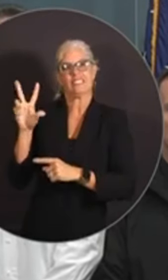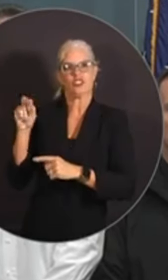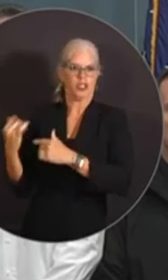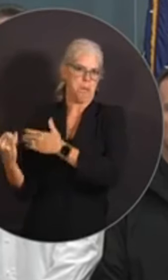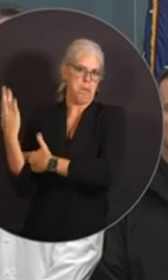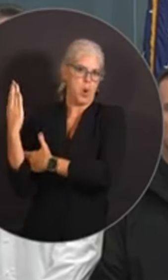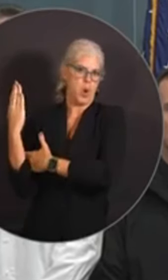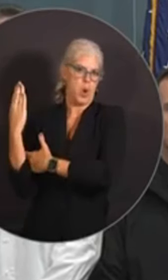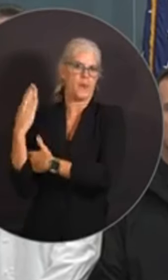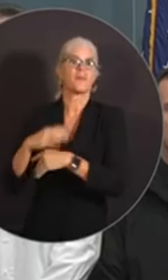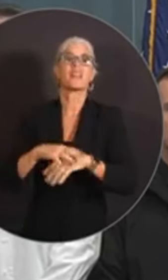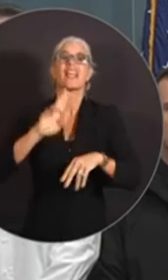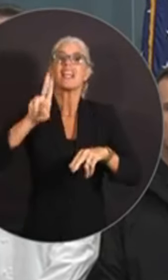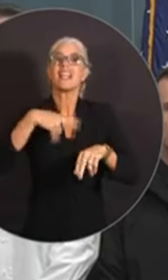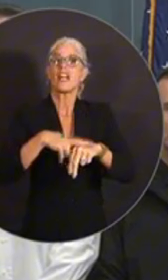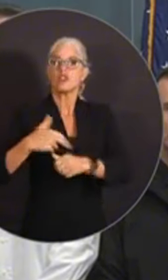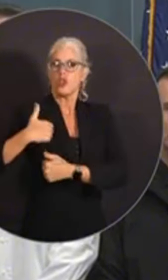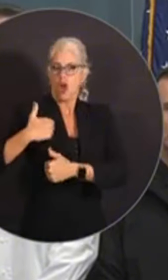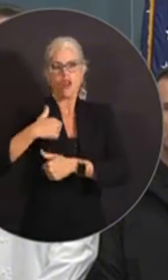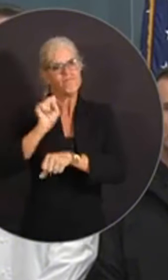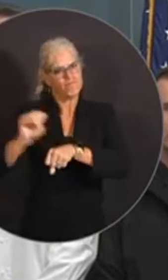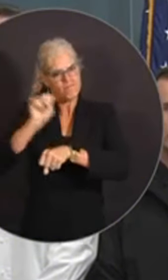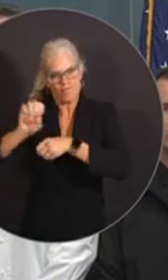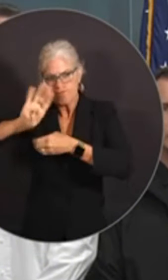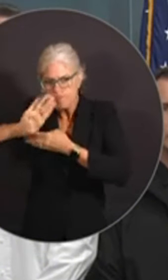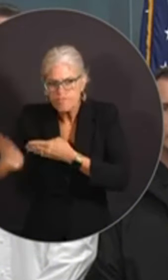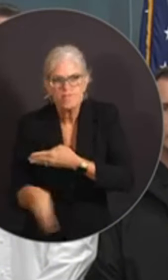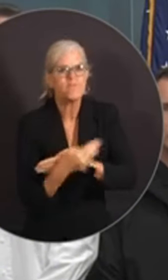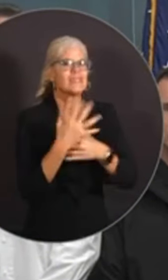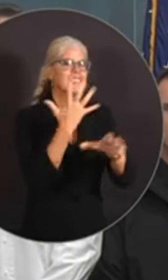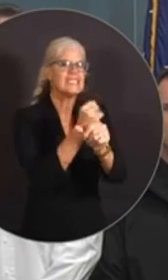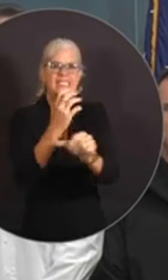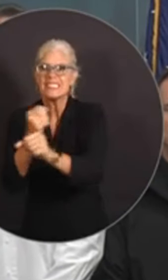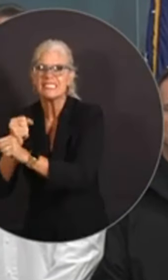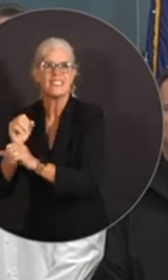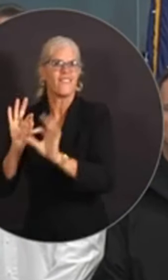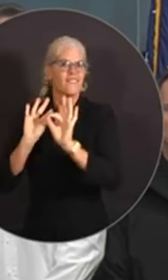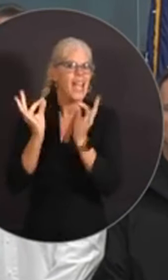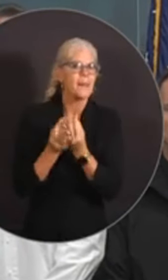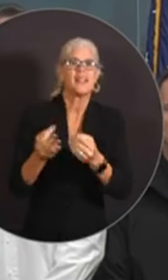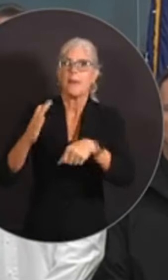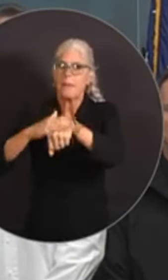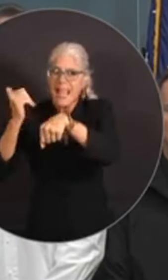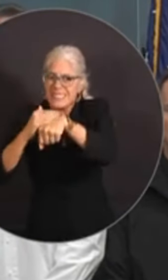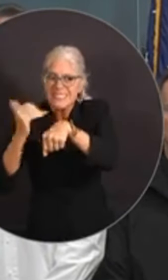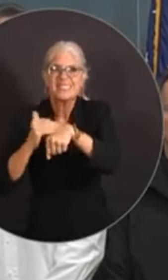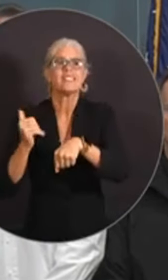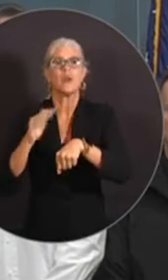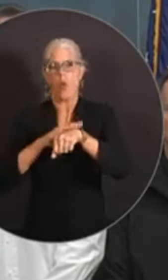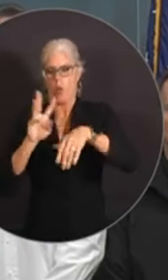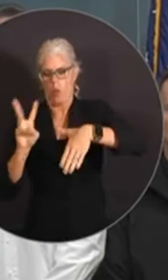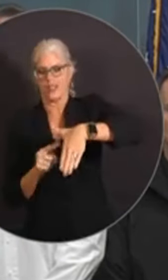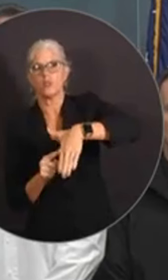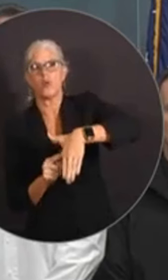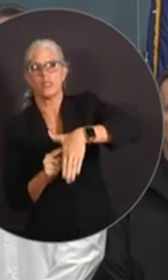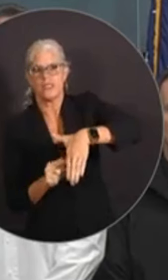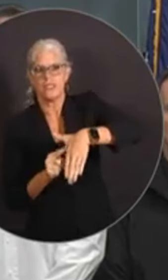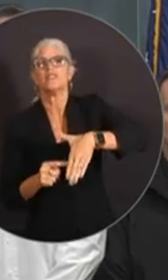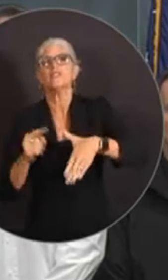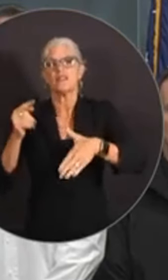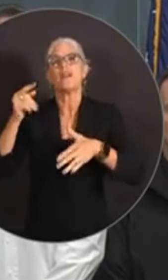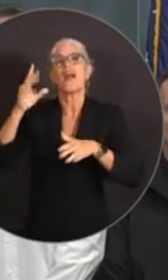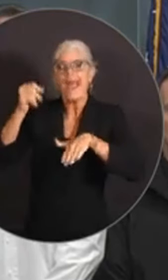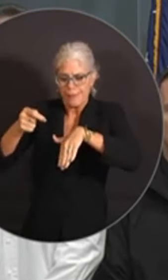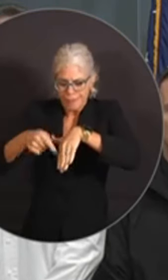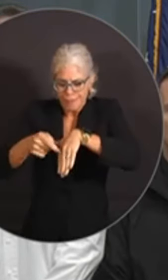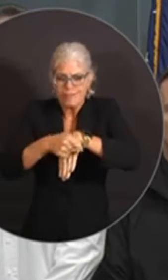Los equipos de Guardia Nacional trabajaron a la noche y realizaron rescates de familias y mascotas en la costa oeste y por la